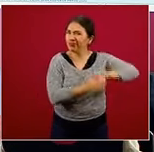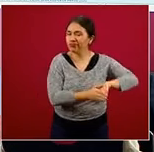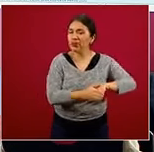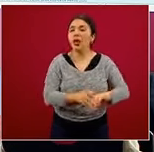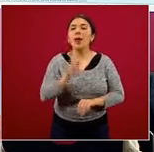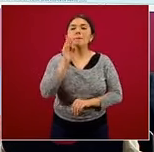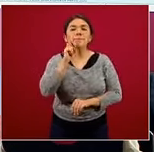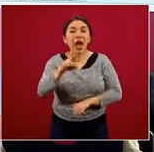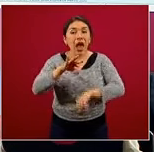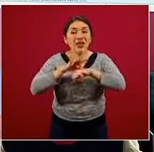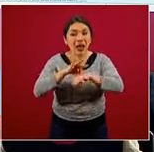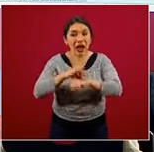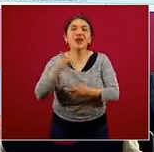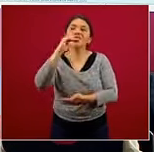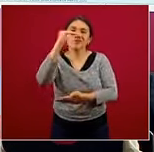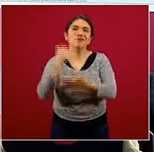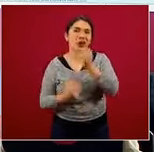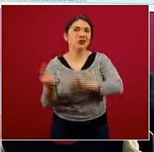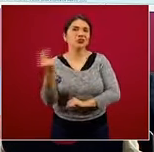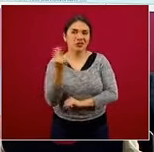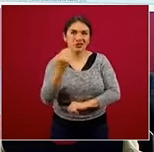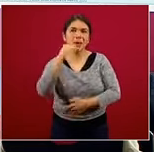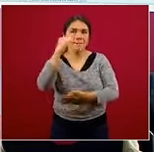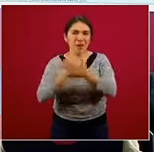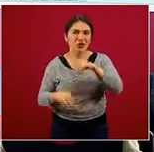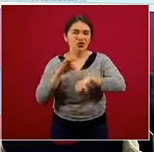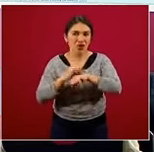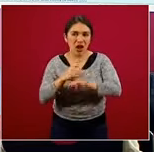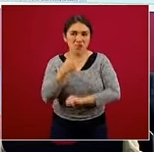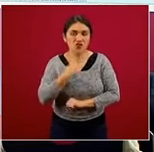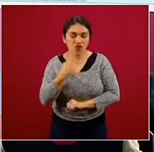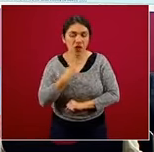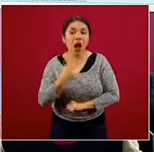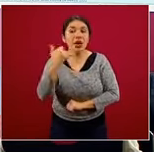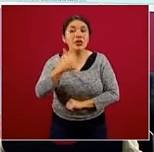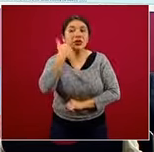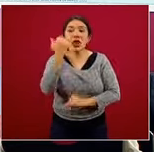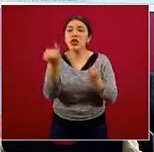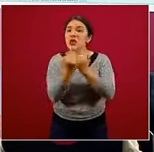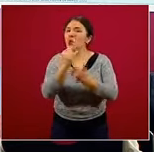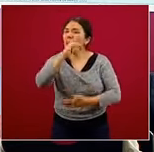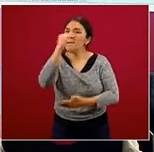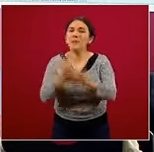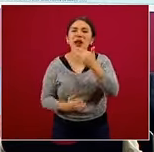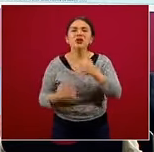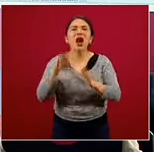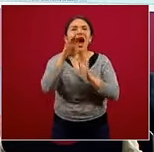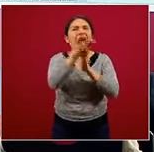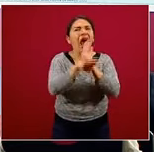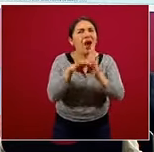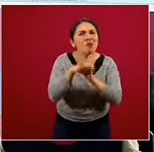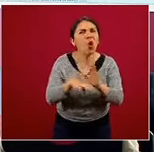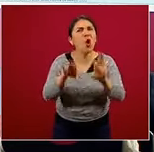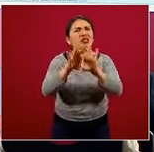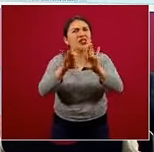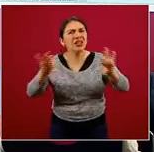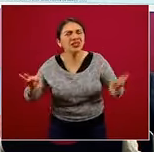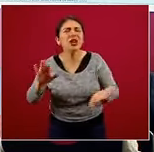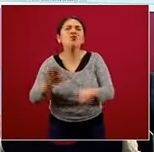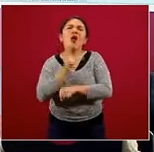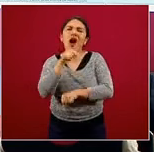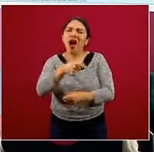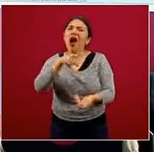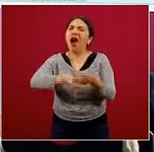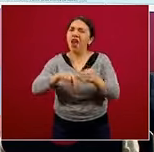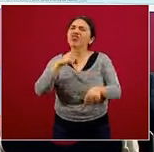las carnes, reducir las carnes rojas y tratar de reducir al máximo los embutidos por el daño que